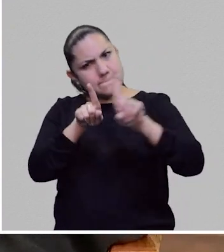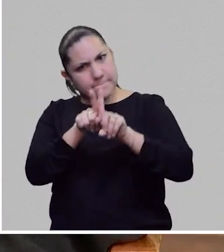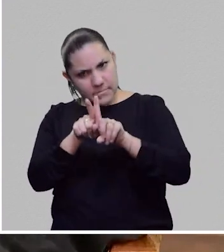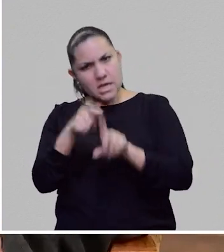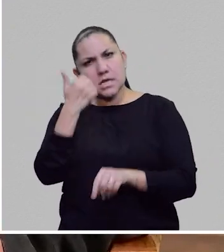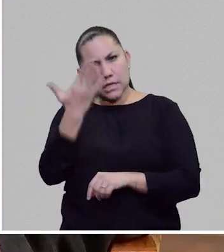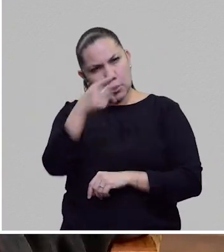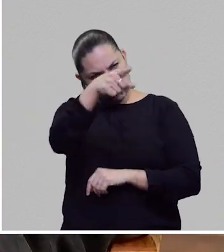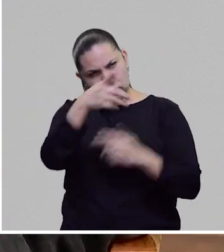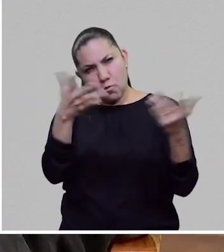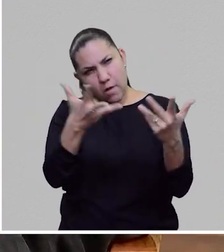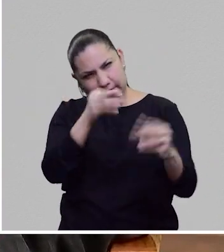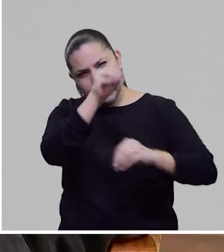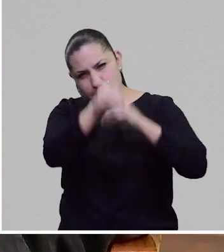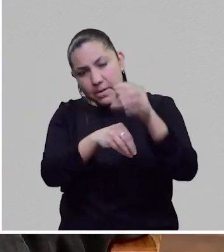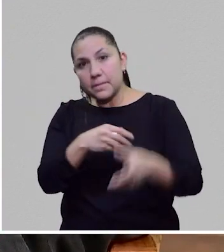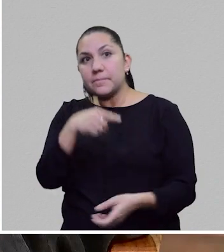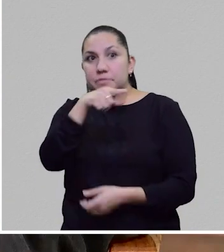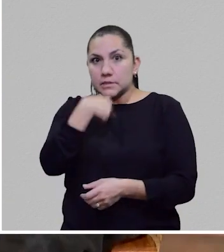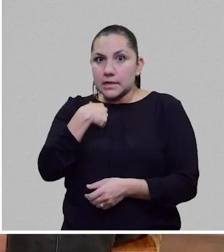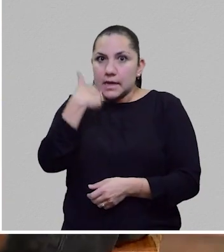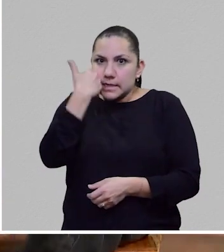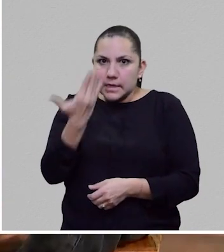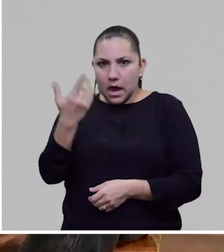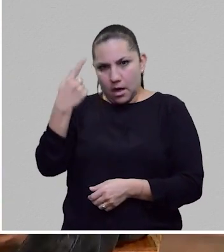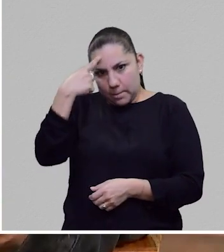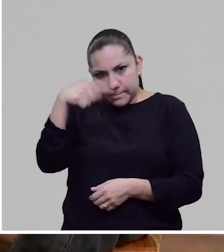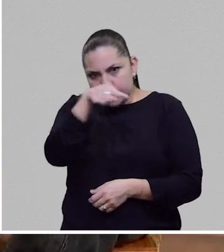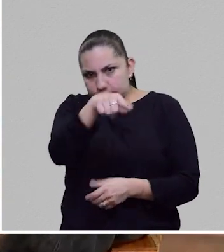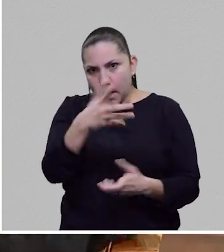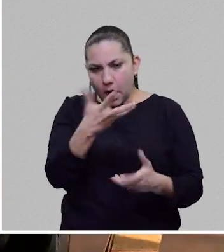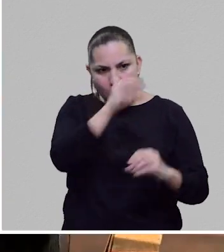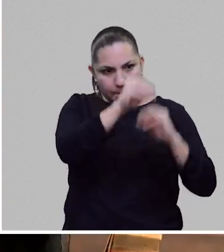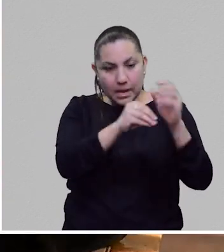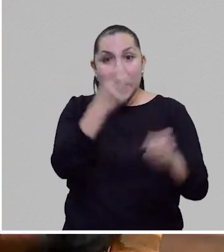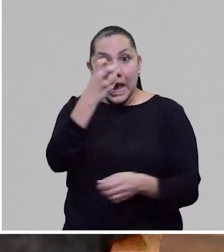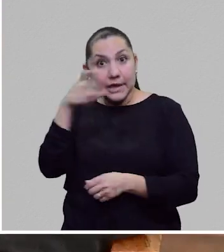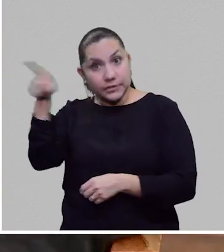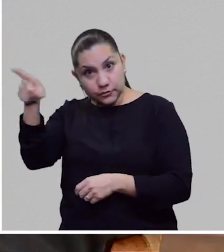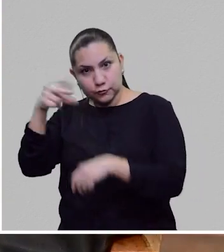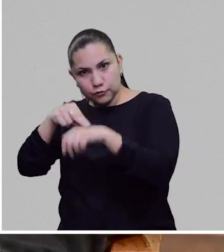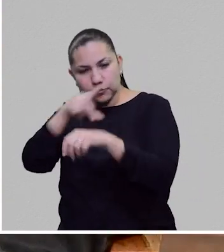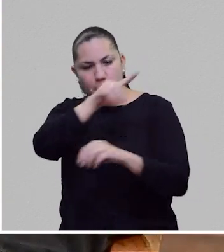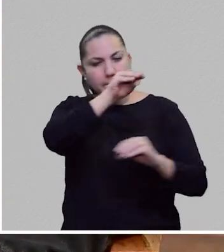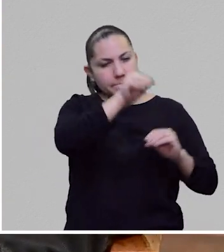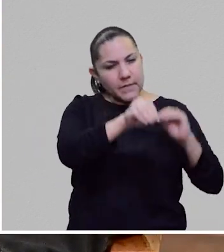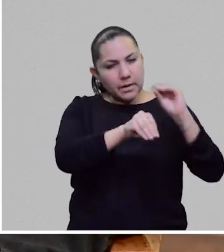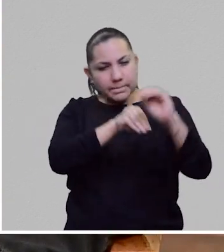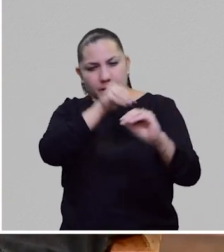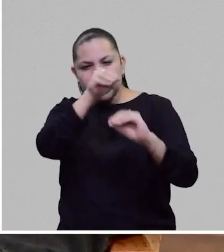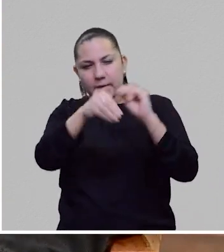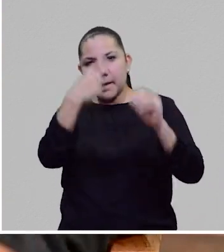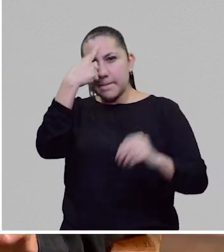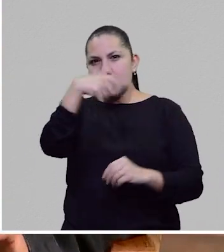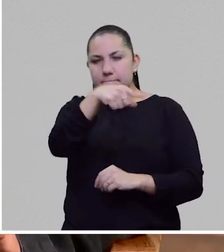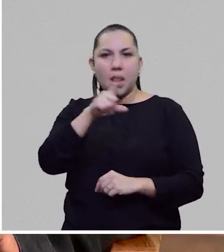Sudamérica, y Víctor Frankenstein le empieza a construir a la mujer artificial, pero finalmente